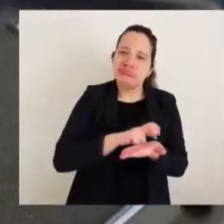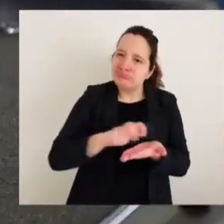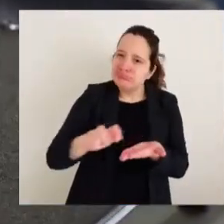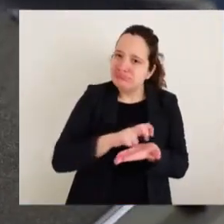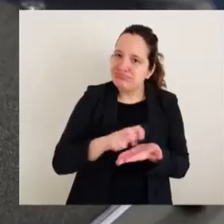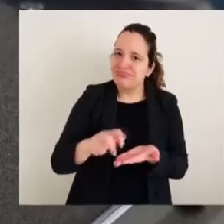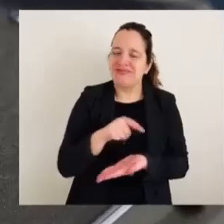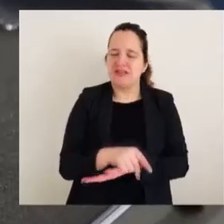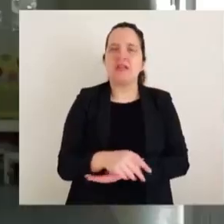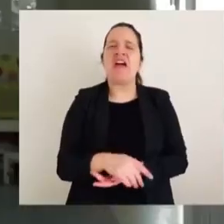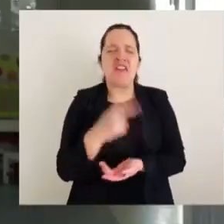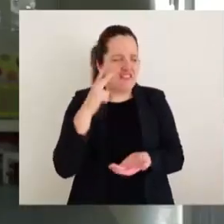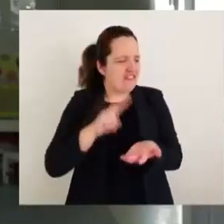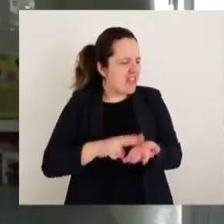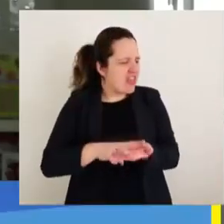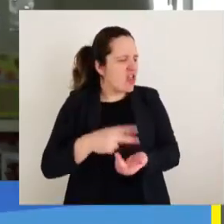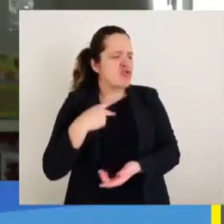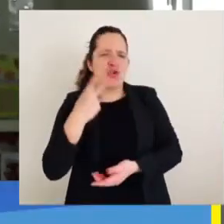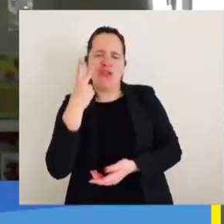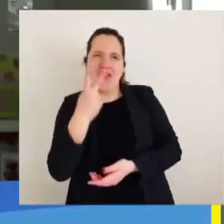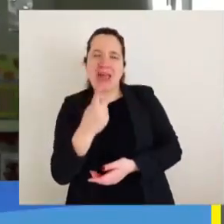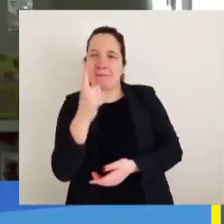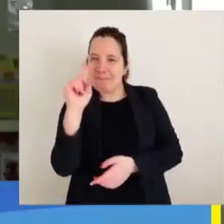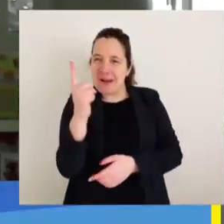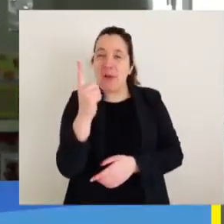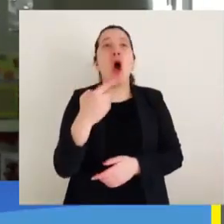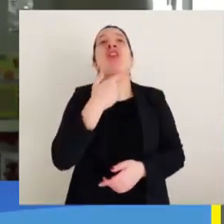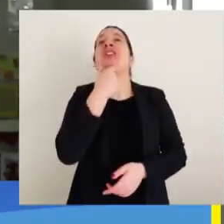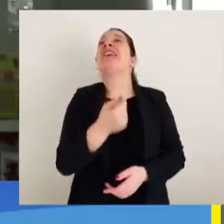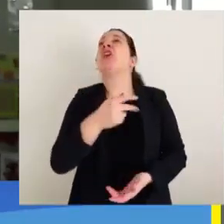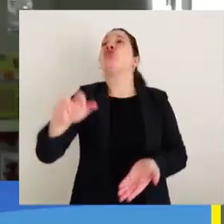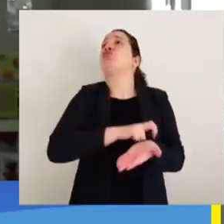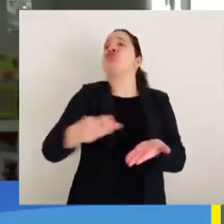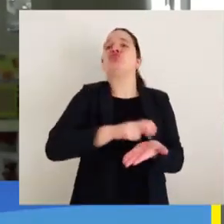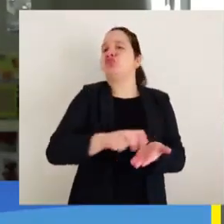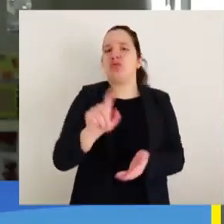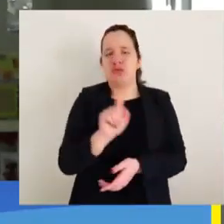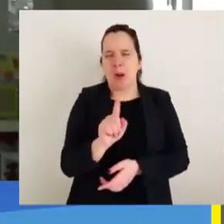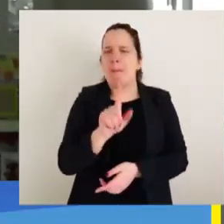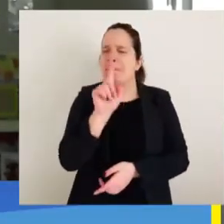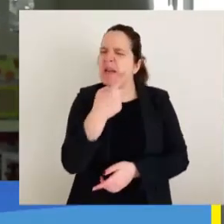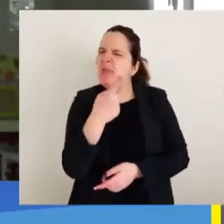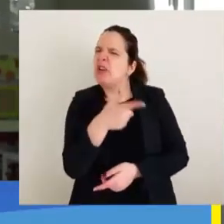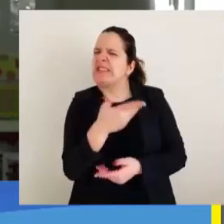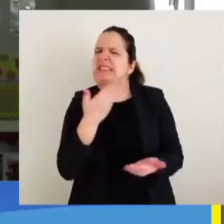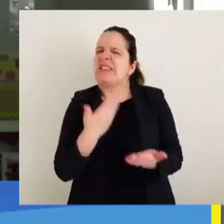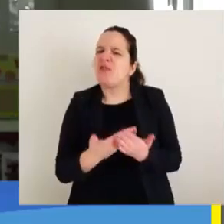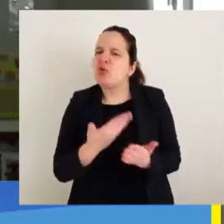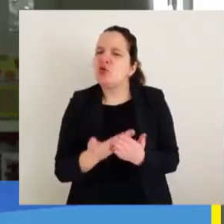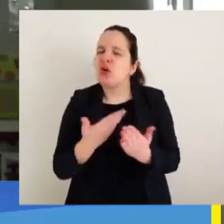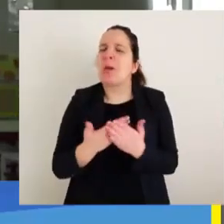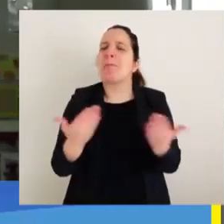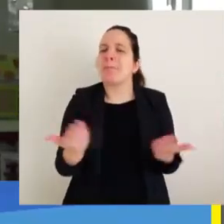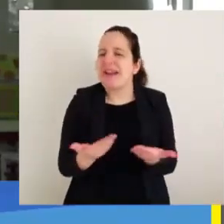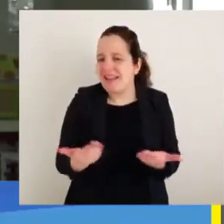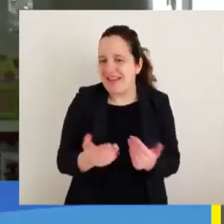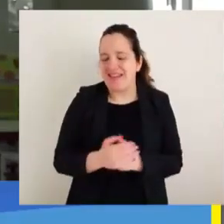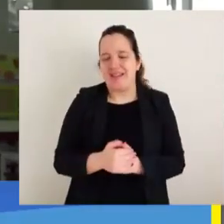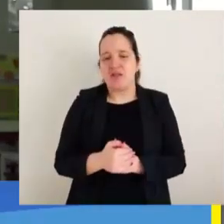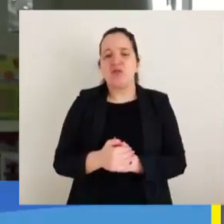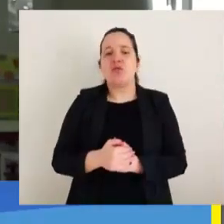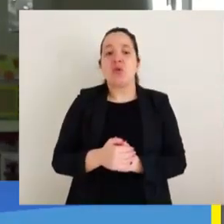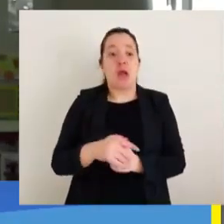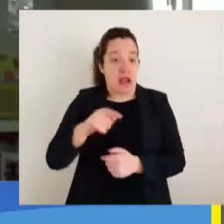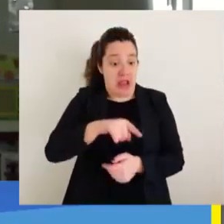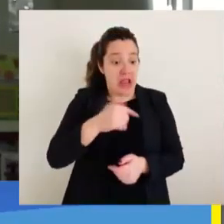sí, hay muchas cosas que hay que ver como antes de imprimir algo. ¿Cuál es la funcionalidad a la cual se le va a aplicar? Que no es lo mismo